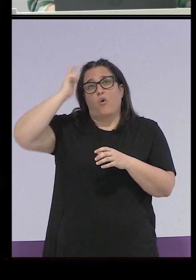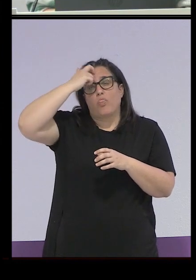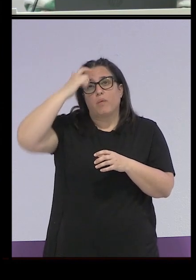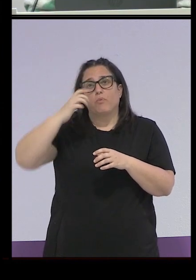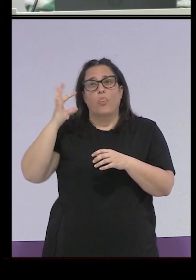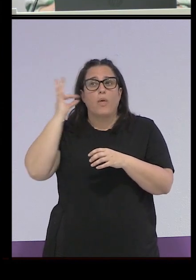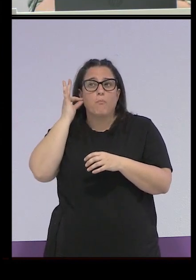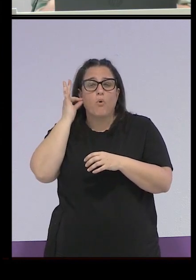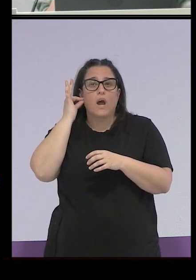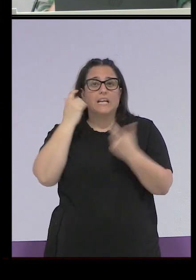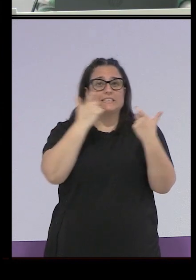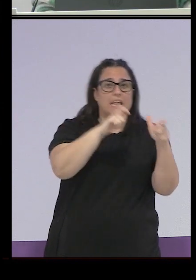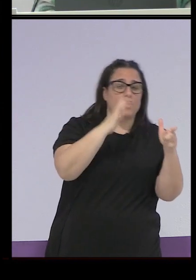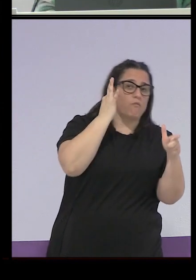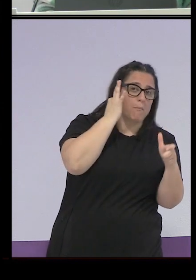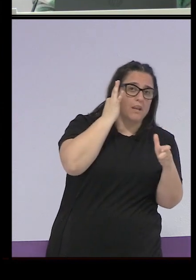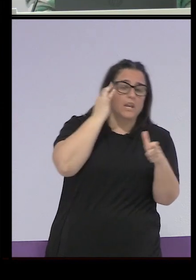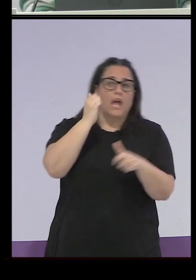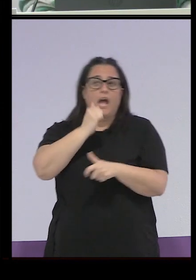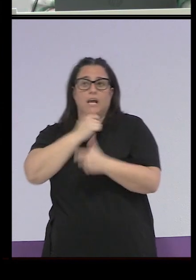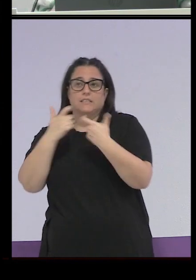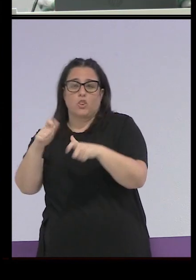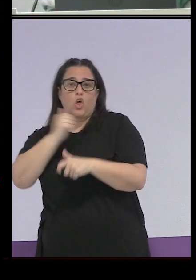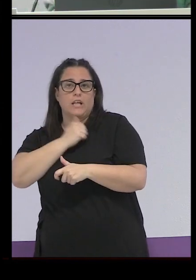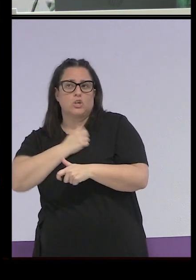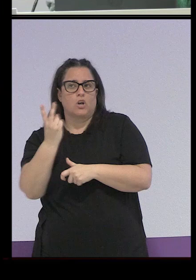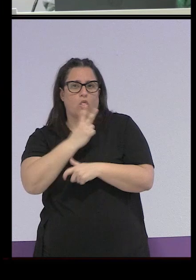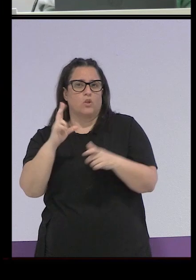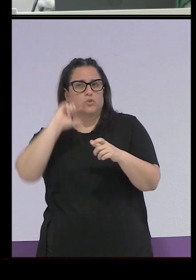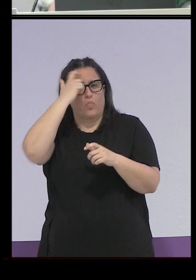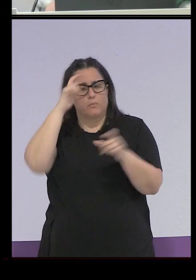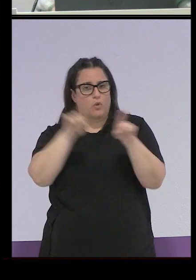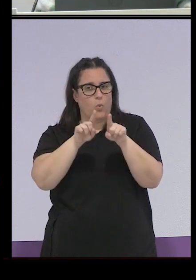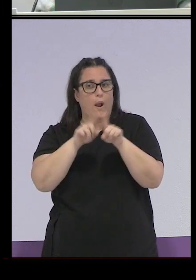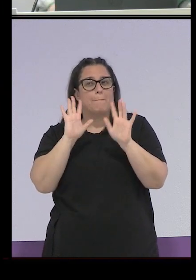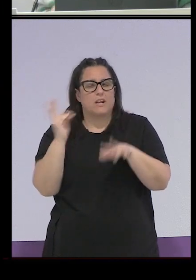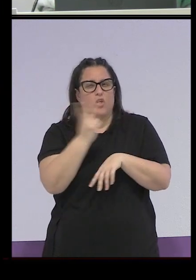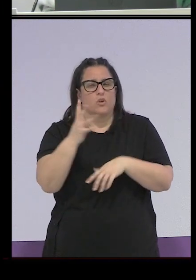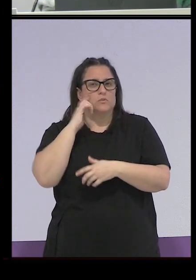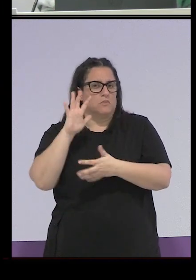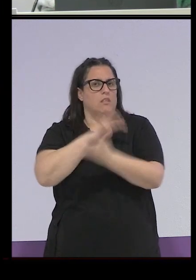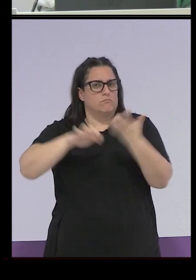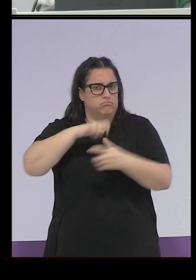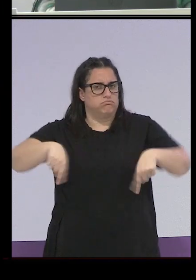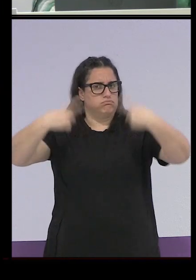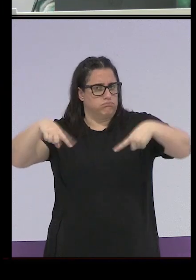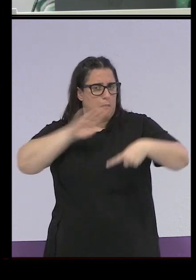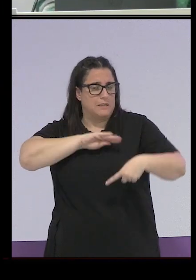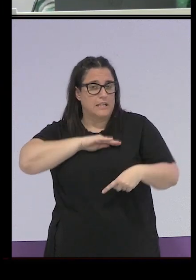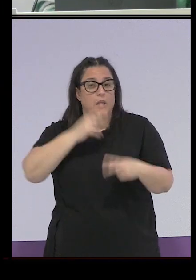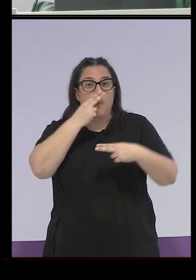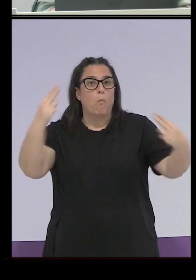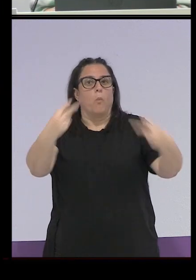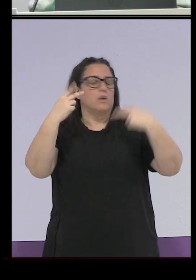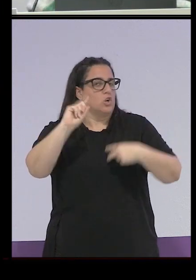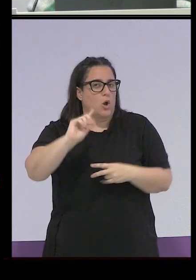sección femenina y Acción Católica hubo ciertos cristos, ¿no? Parece ser que ninguno, como muy evidente en público, pero sí que hubo muchas tensiones entre las mujeres